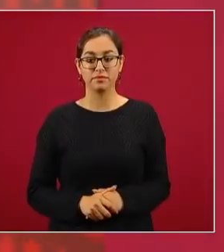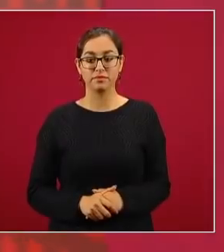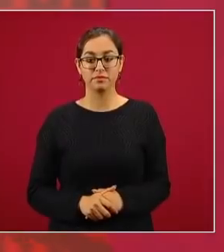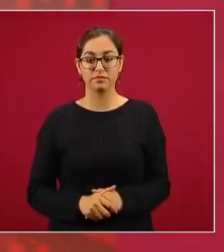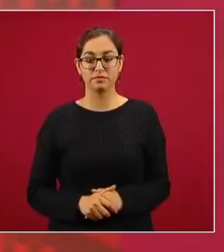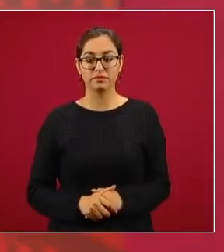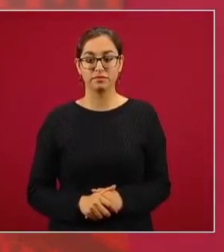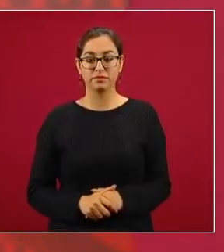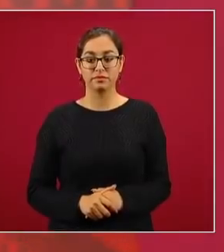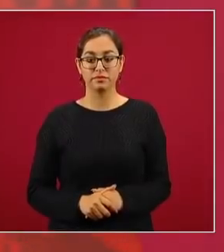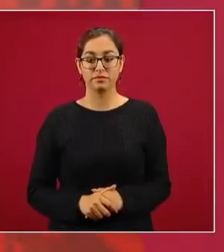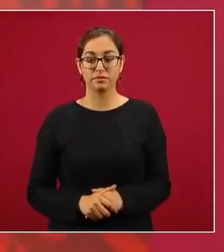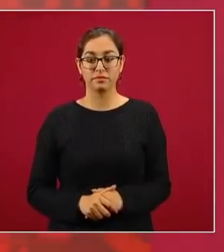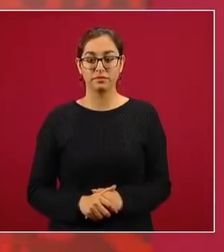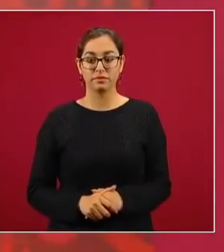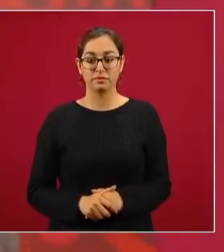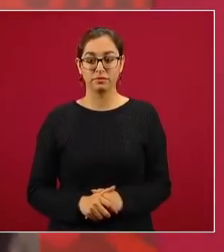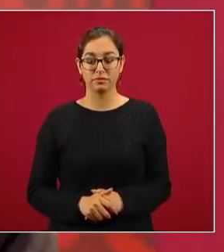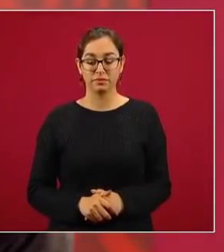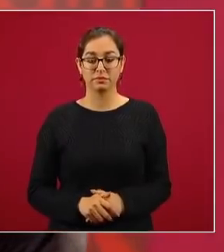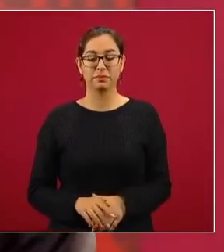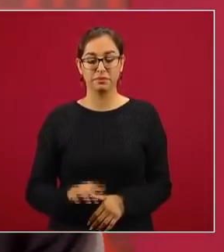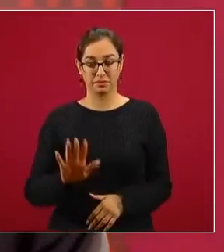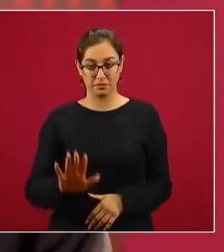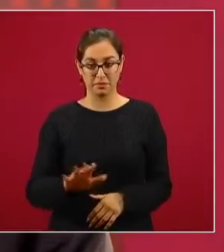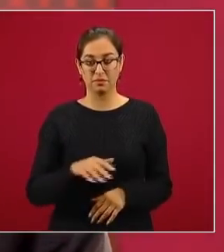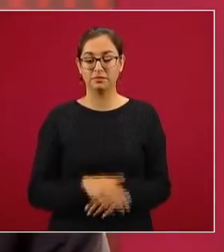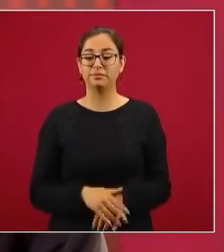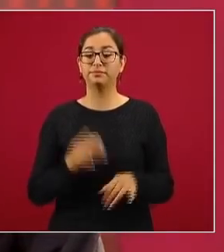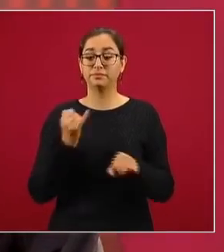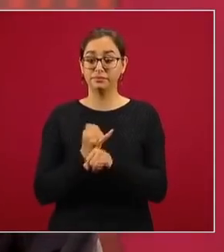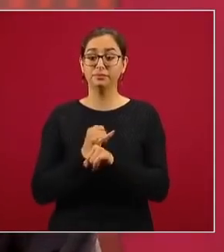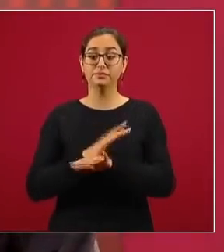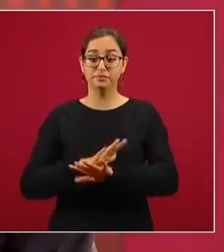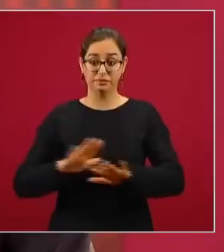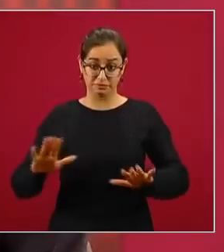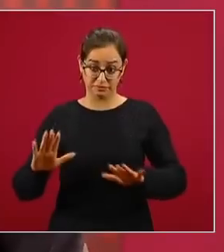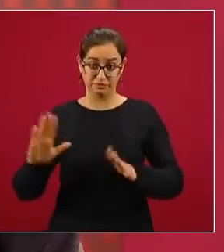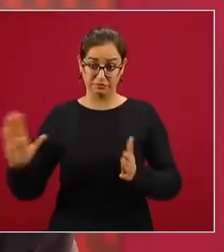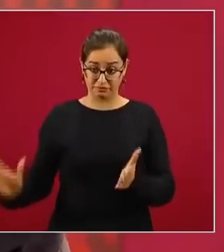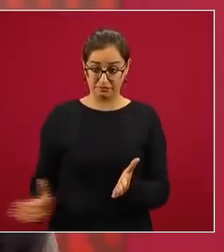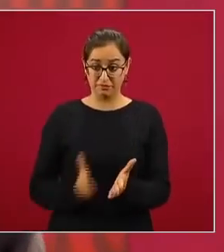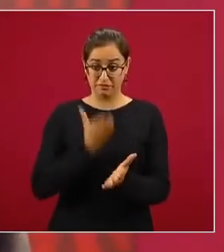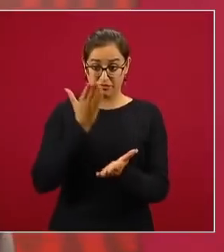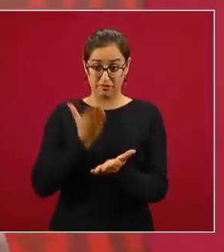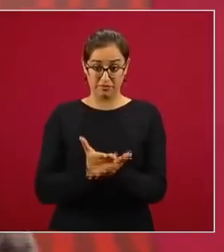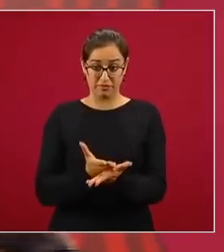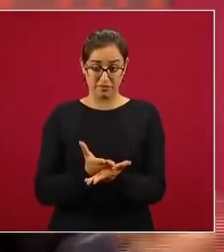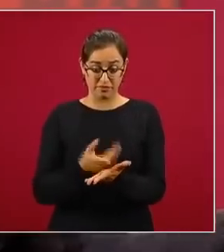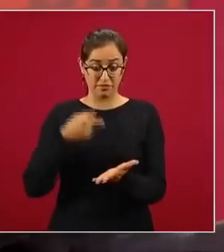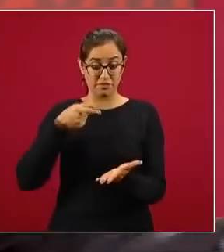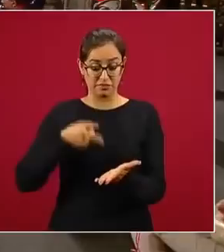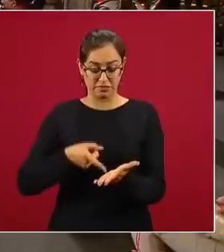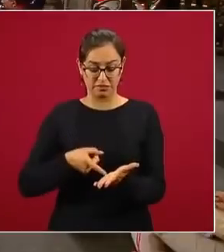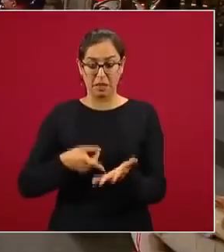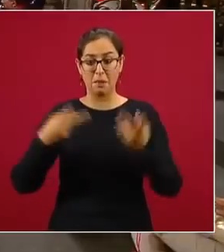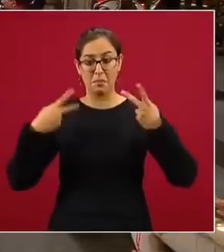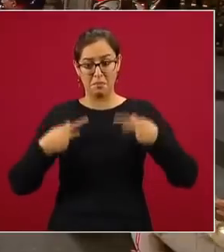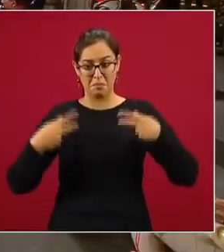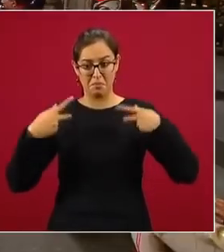Según el informe que tengo, que nos dieron, es que se hace este miting,